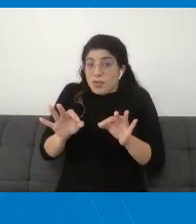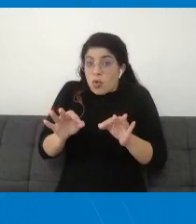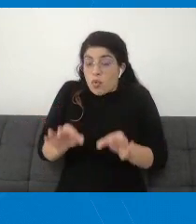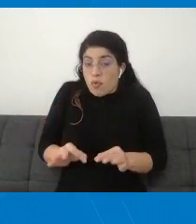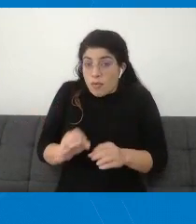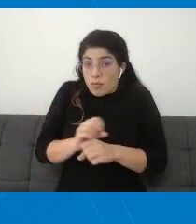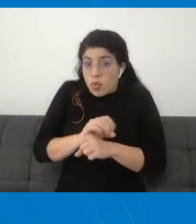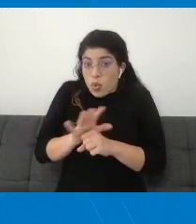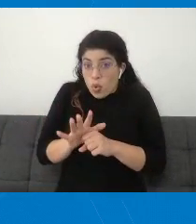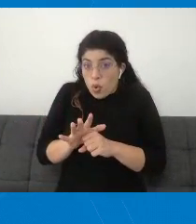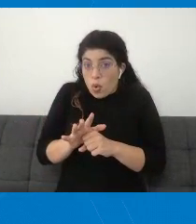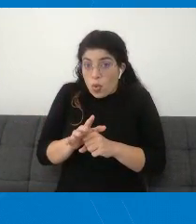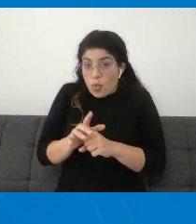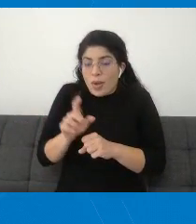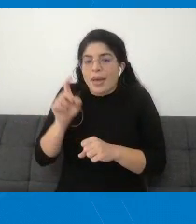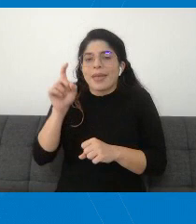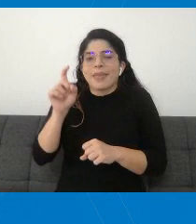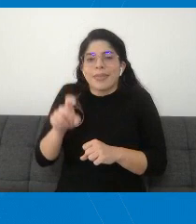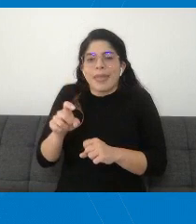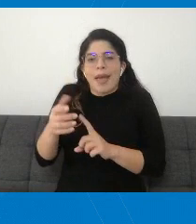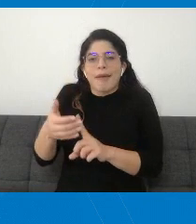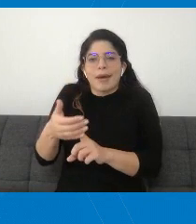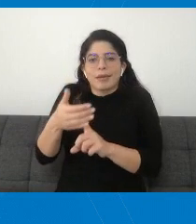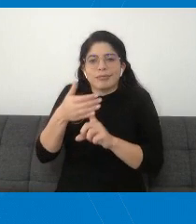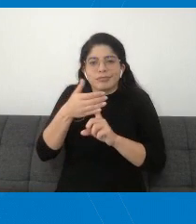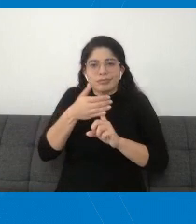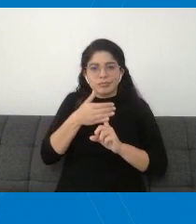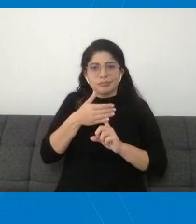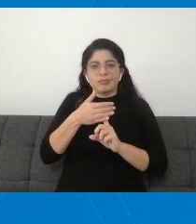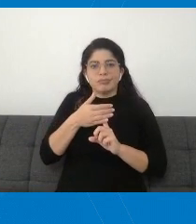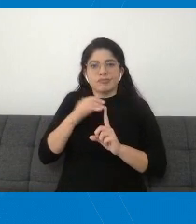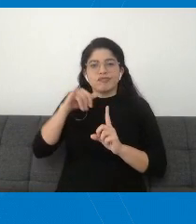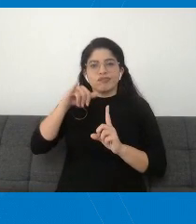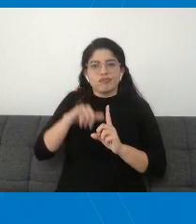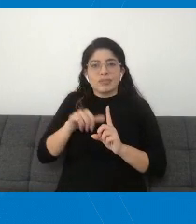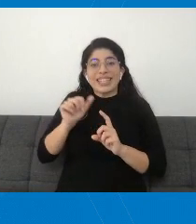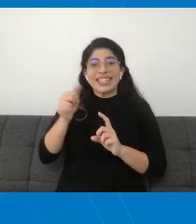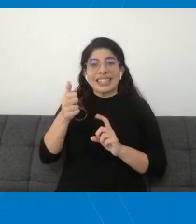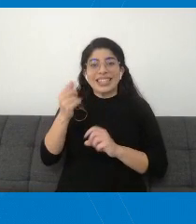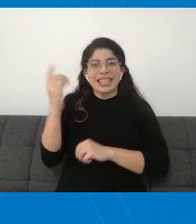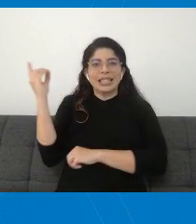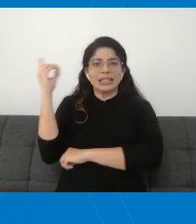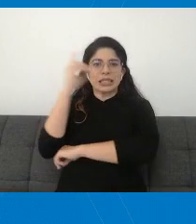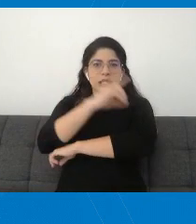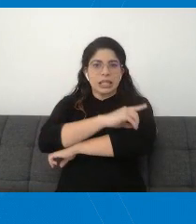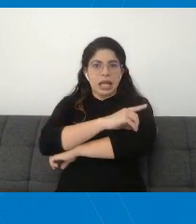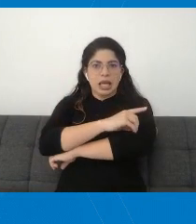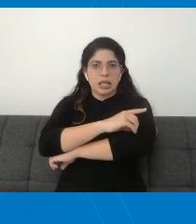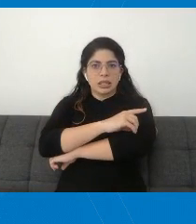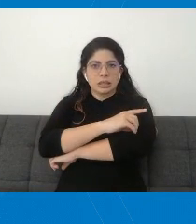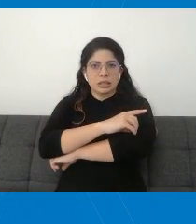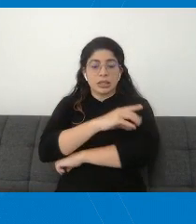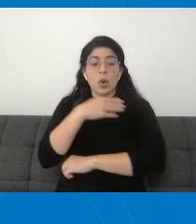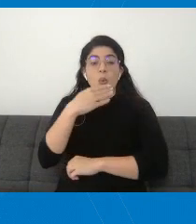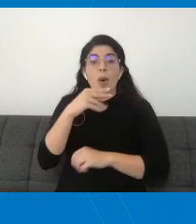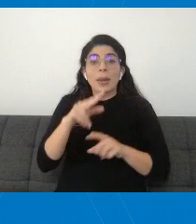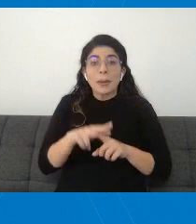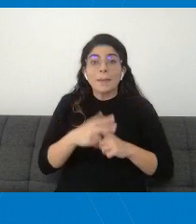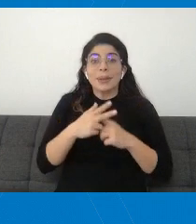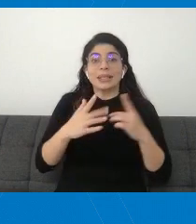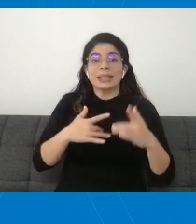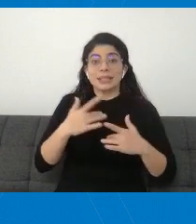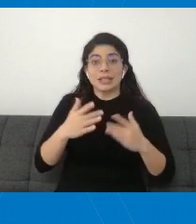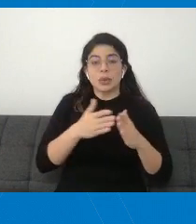tiene que guardar aislamiento por 10 días a partir de la fecha de inicio de los síntomas.